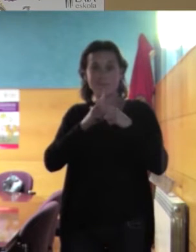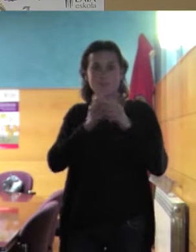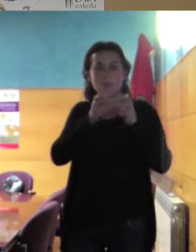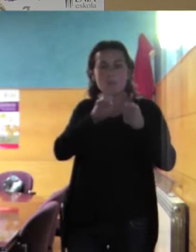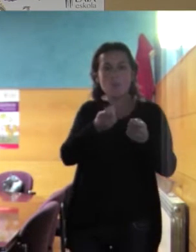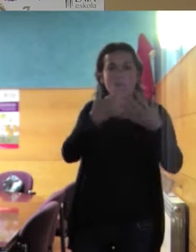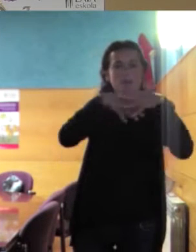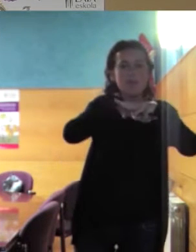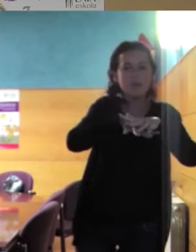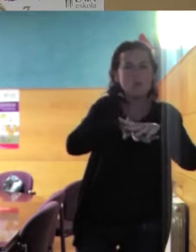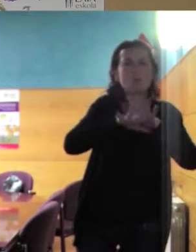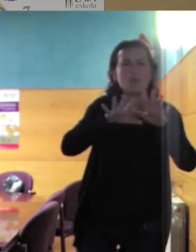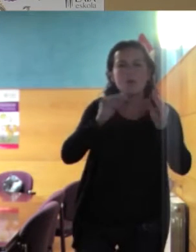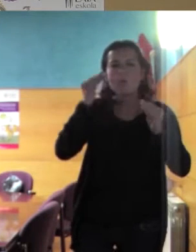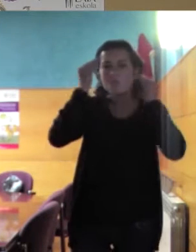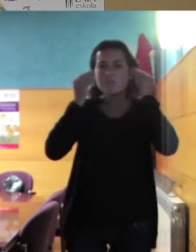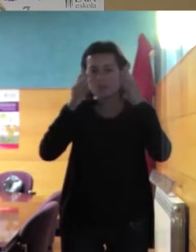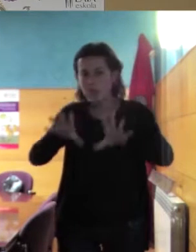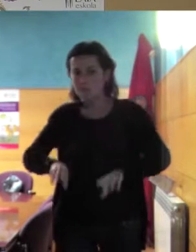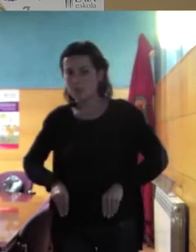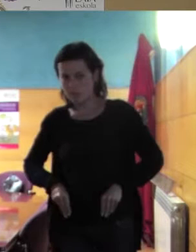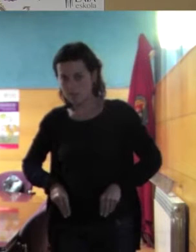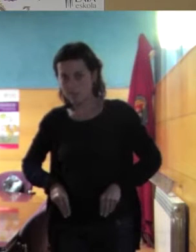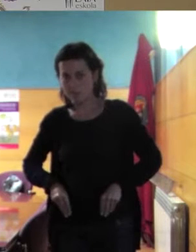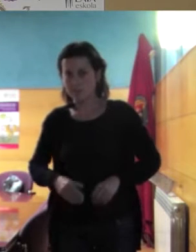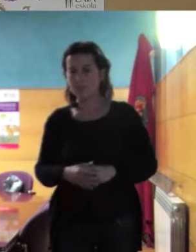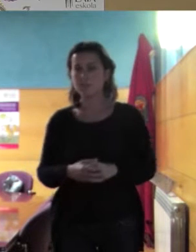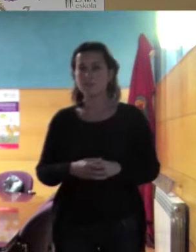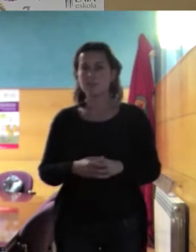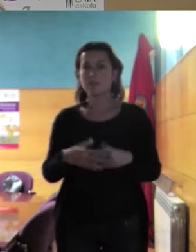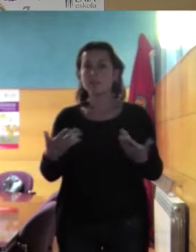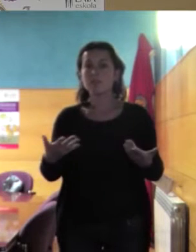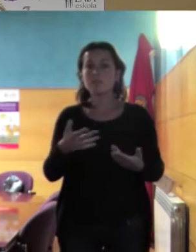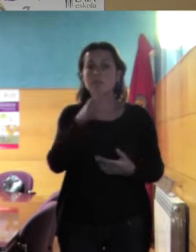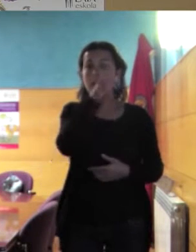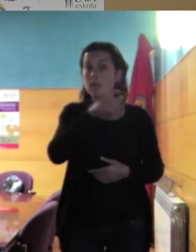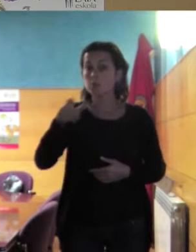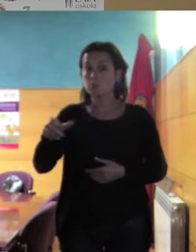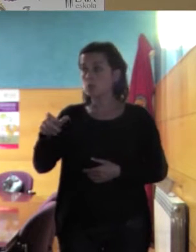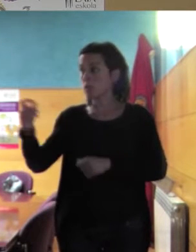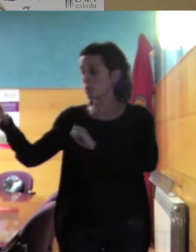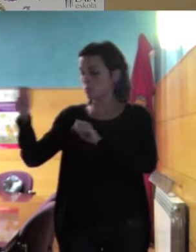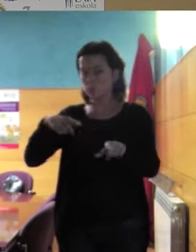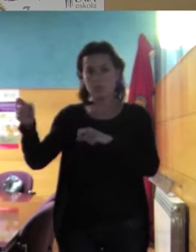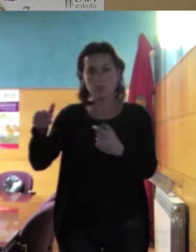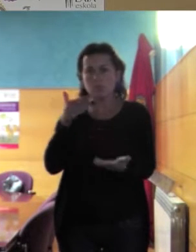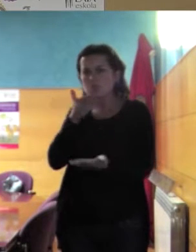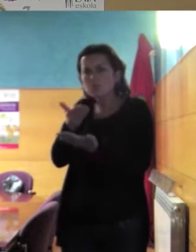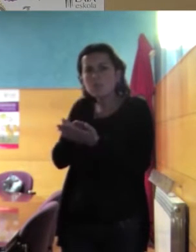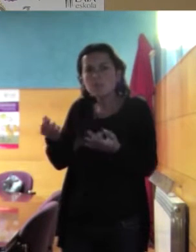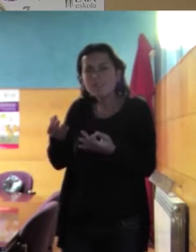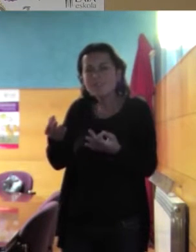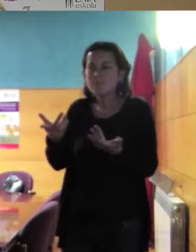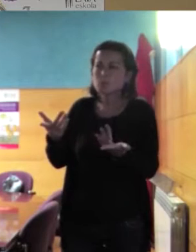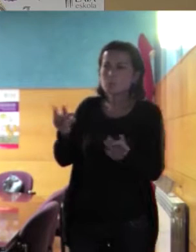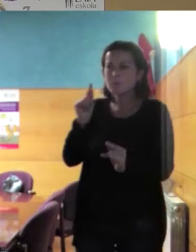pensamos asimilación. Y entonces a lo que le pedimos a la gente que viene de otros países realmente es que se le note poco,